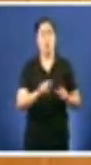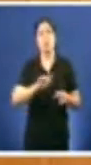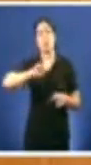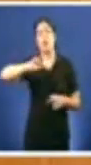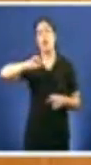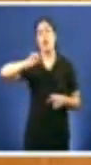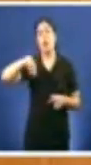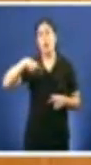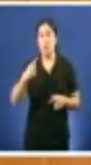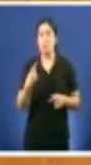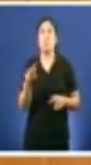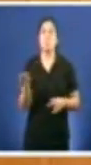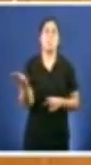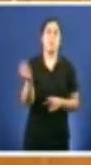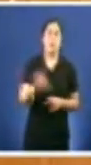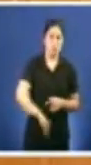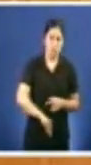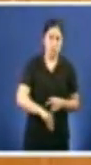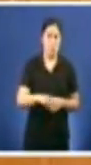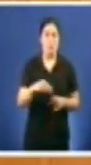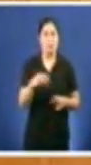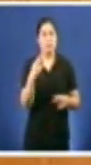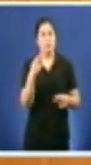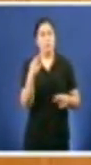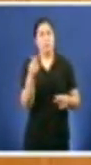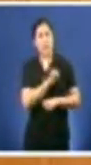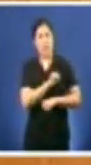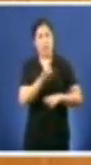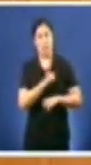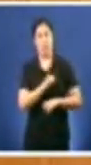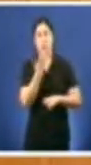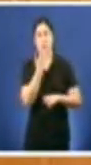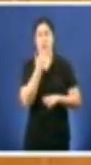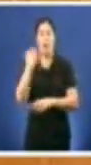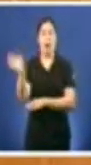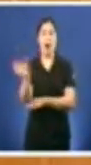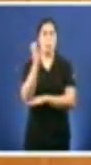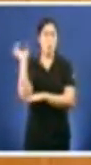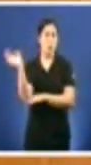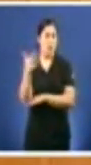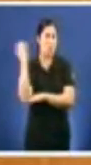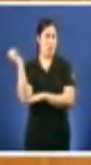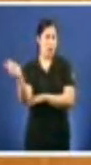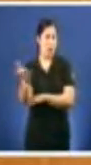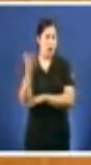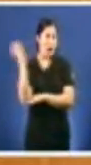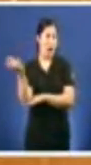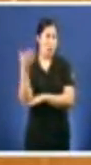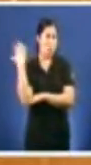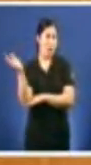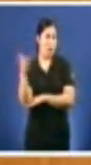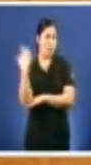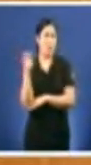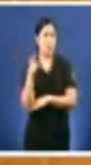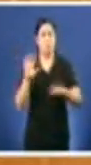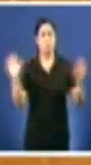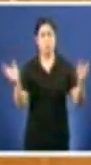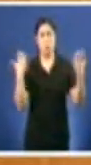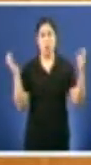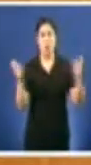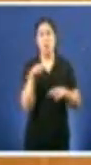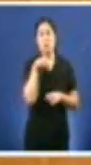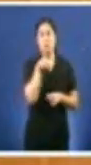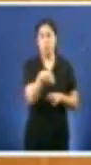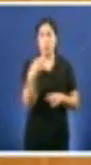ambulancia eso sí a ver se metemos a cinco ou seis na misma que esperen non teñen outra cousa que facer despois de radiarse ou de